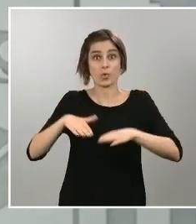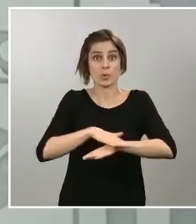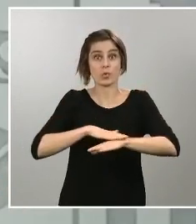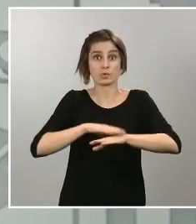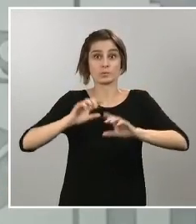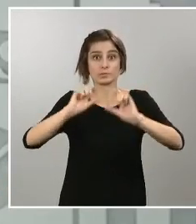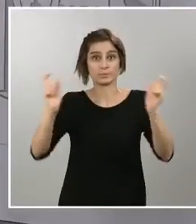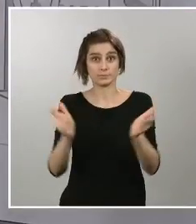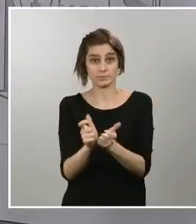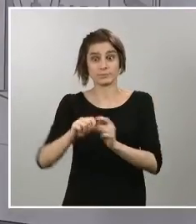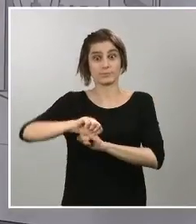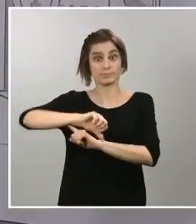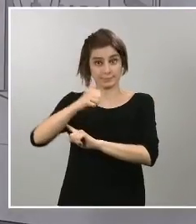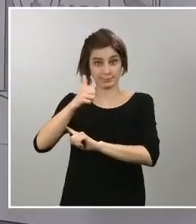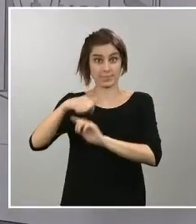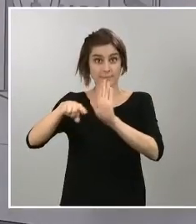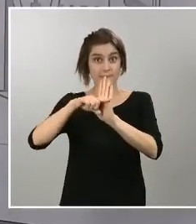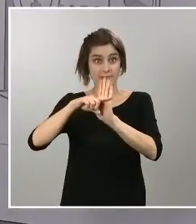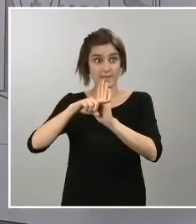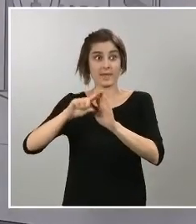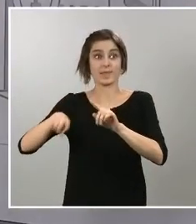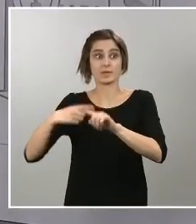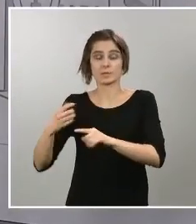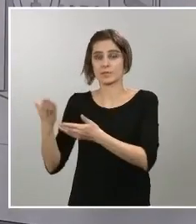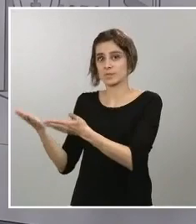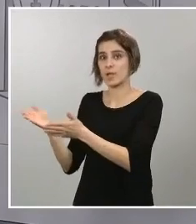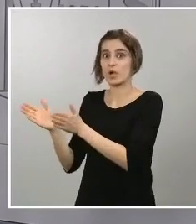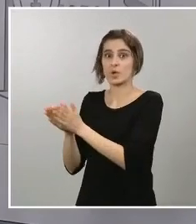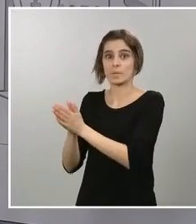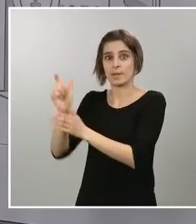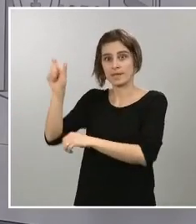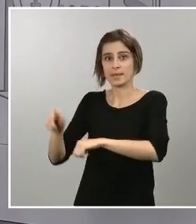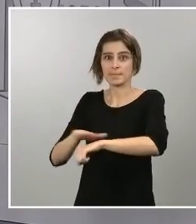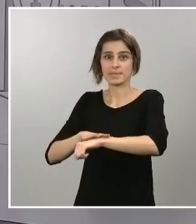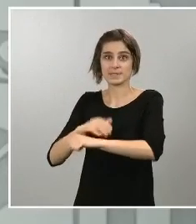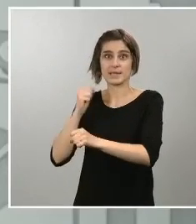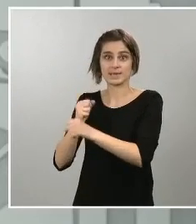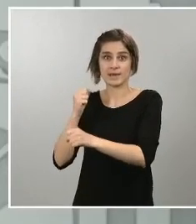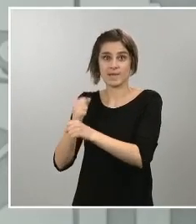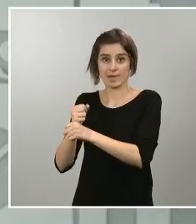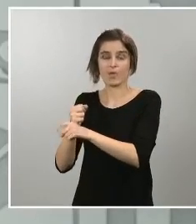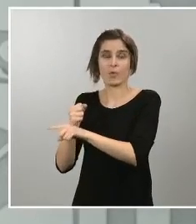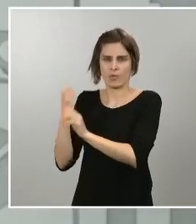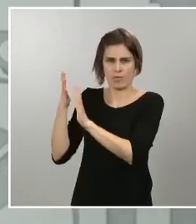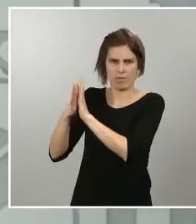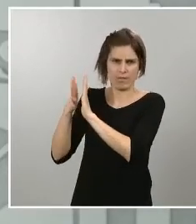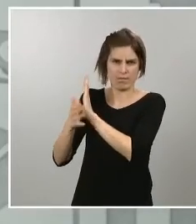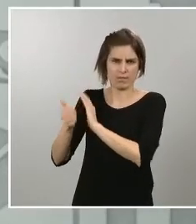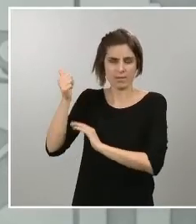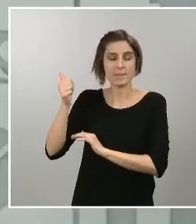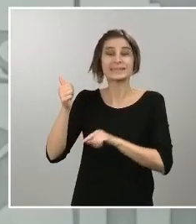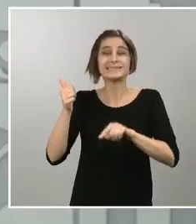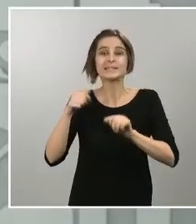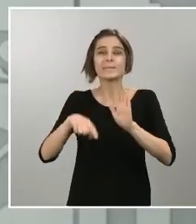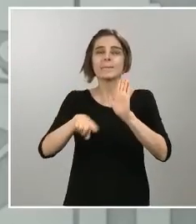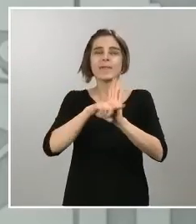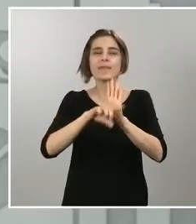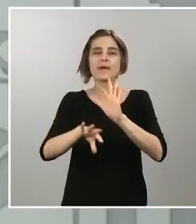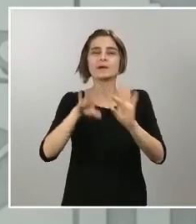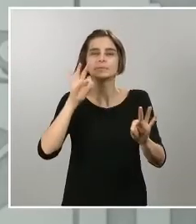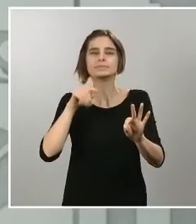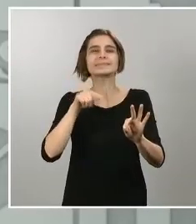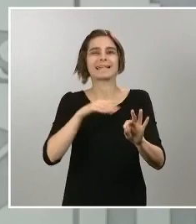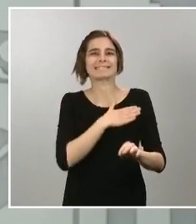mi compañera, la ministra de Trabajo que me acompaña en esta comparecencia, pretende justamente esta cuestión.